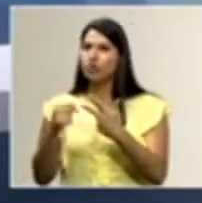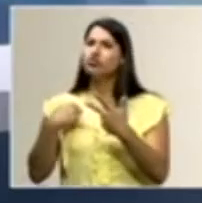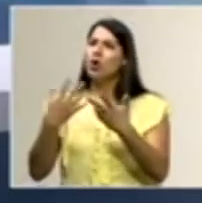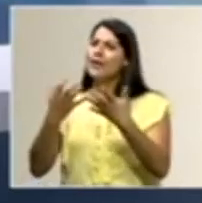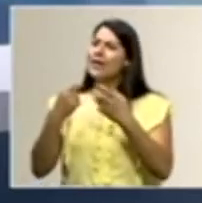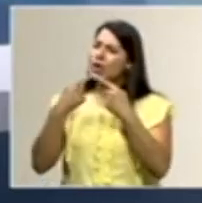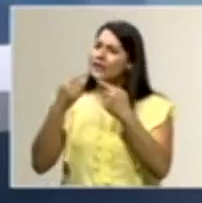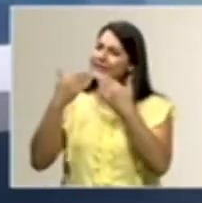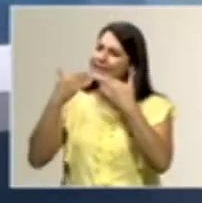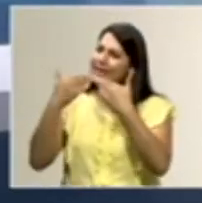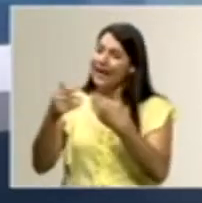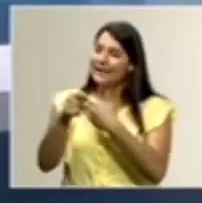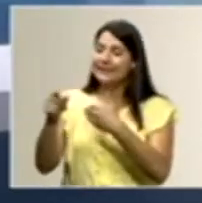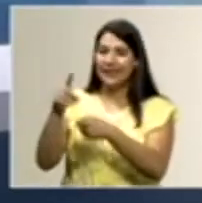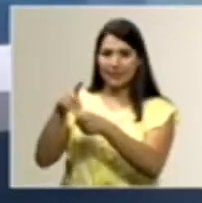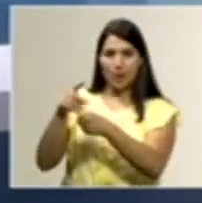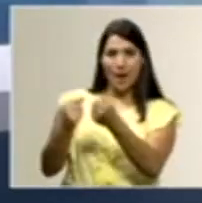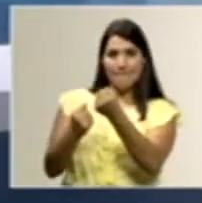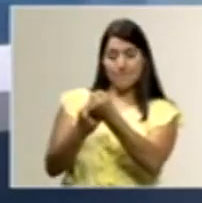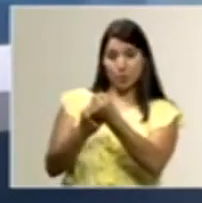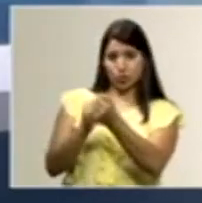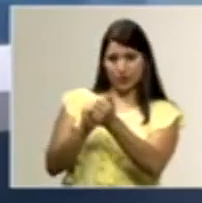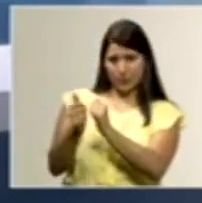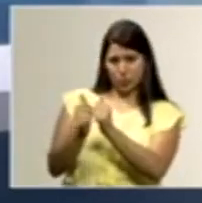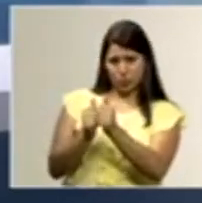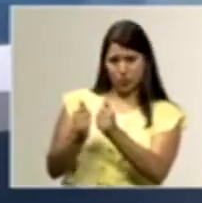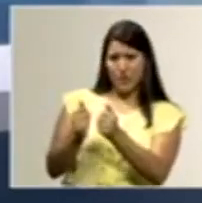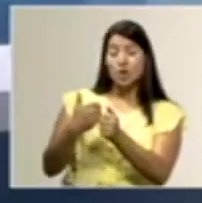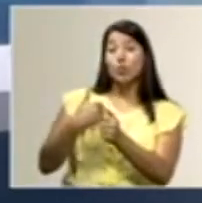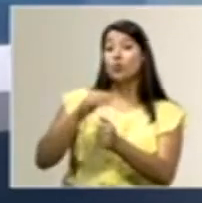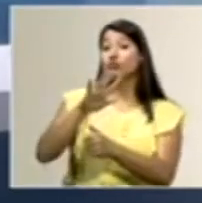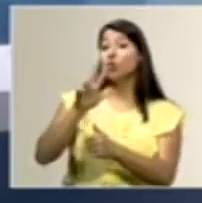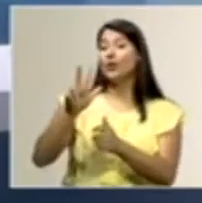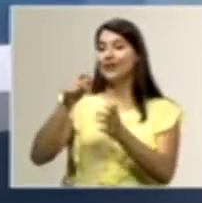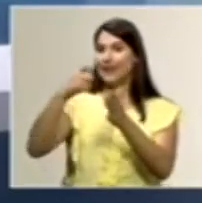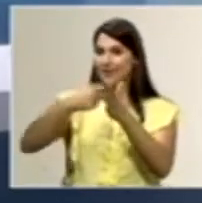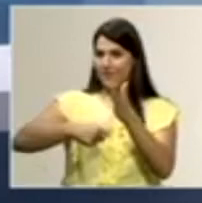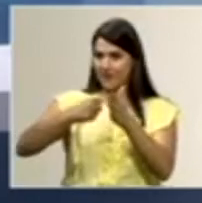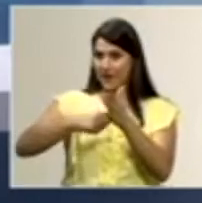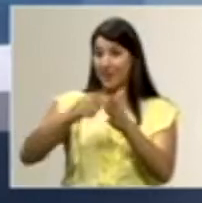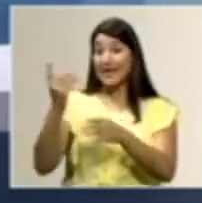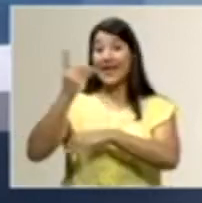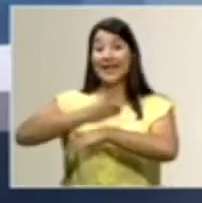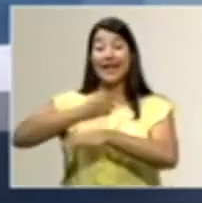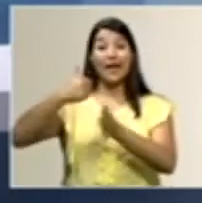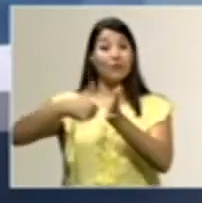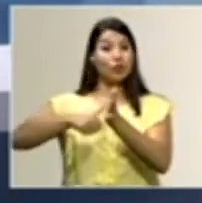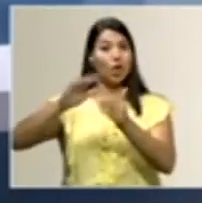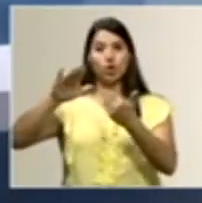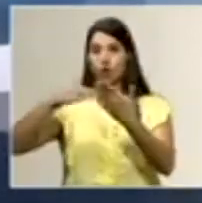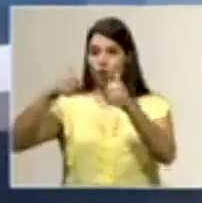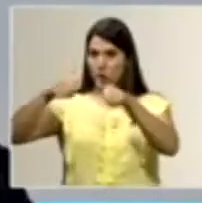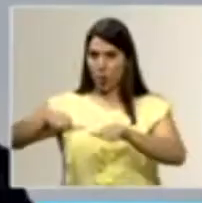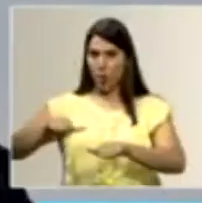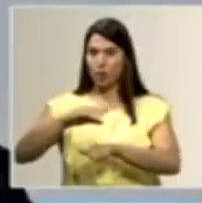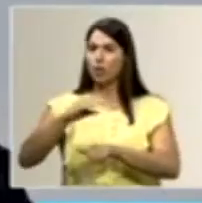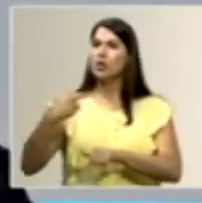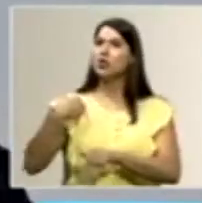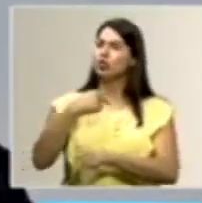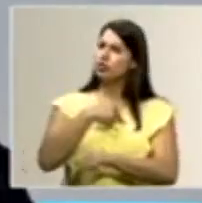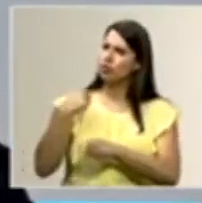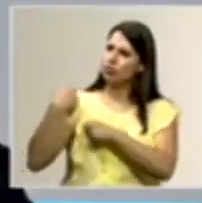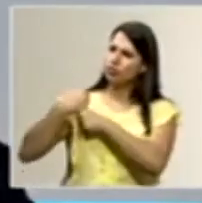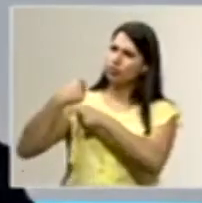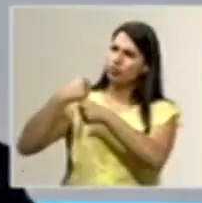diputados que estuvieron apoyando este deporte, tuvimos 53 firmas, y el día de votación fue unánime, y hemos estado trabajando